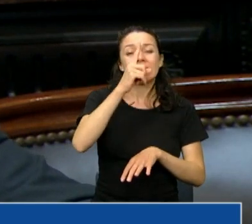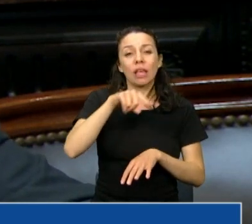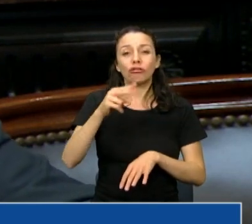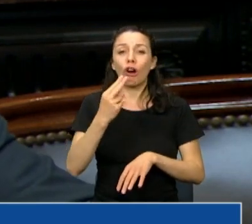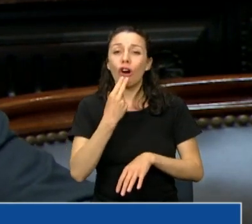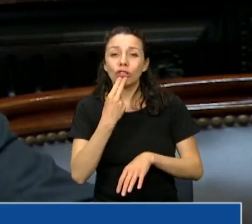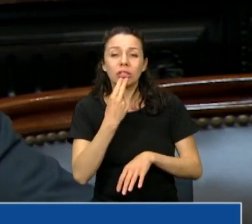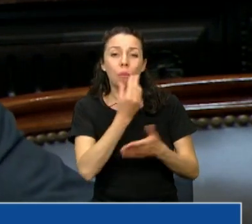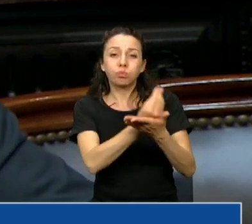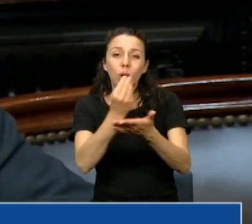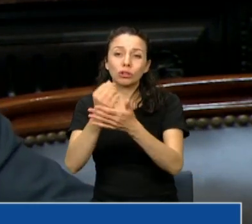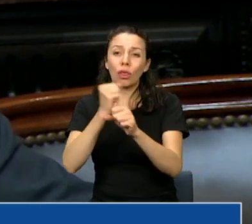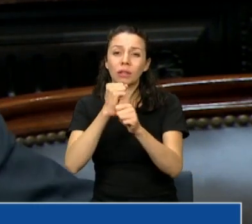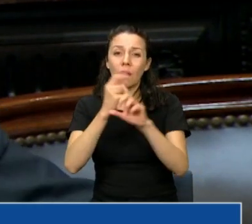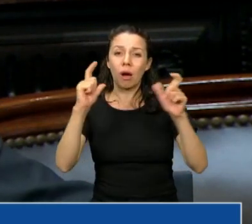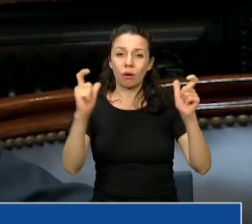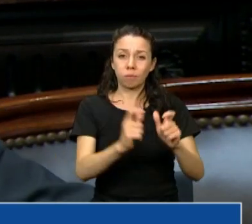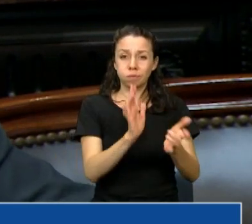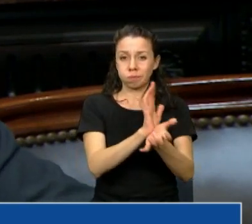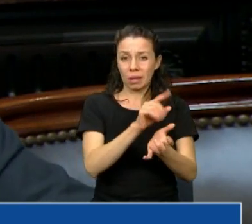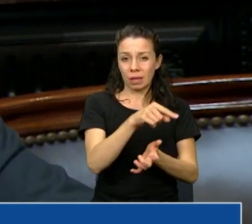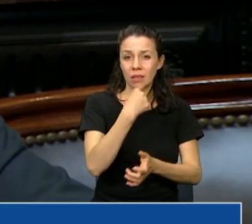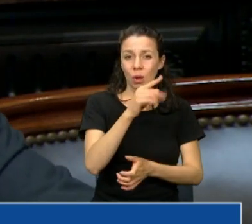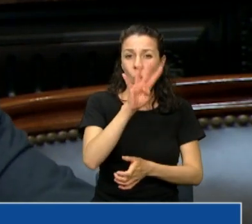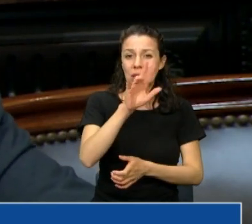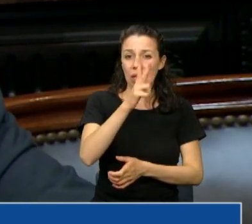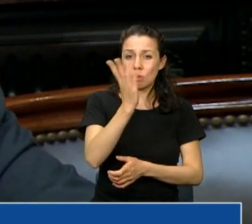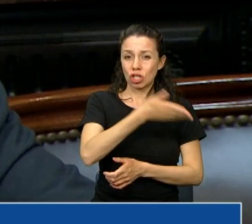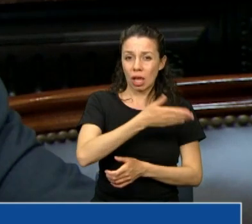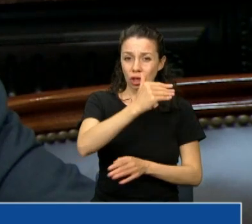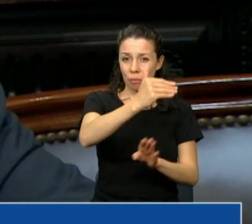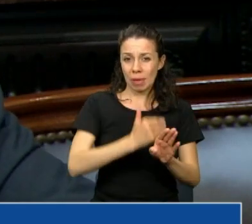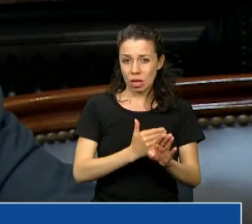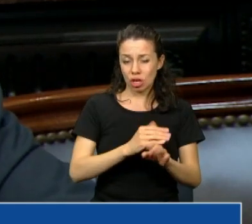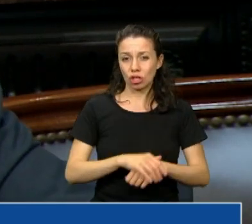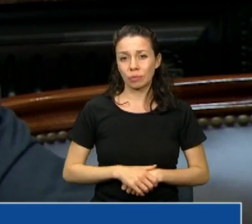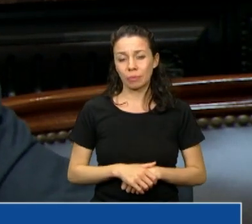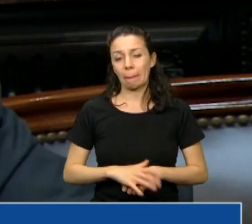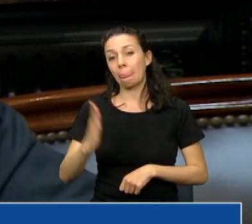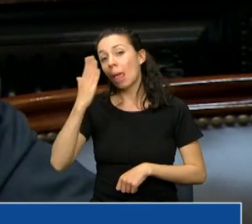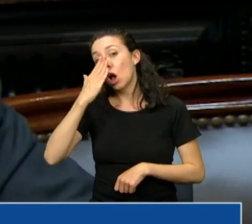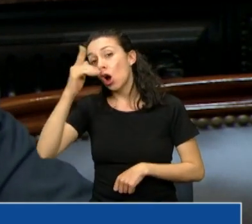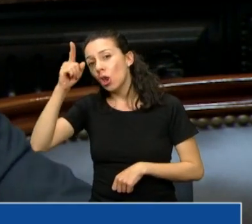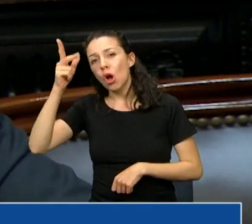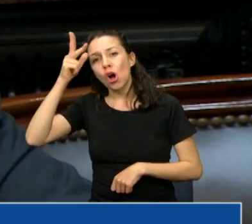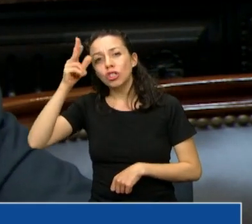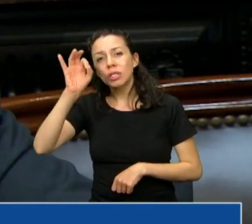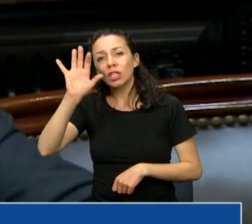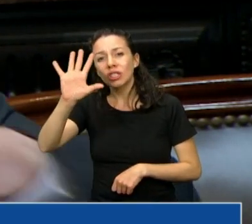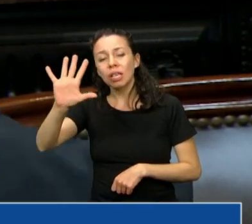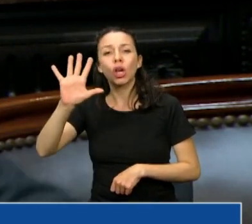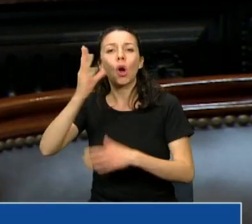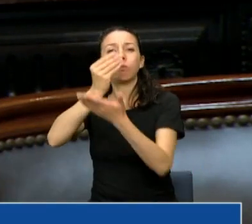privado, una caída del 43%. En Córdoba 805 puestos de